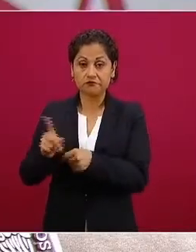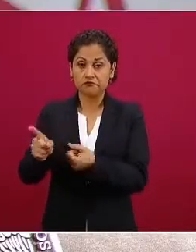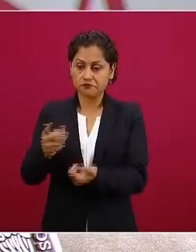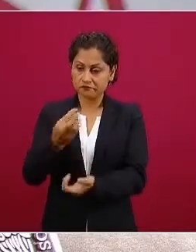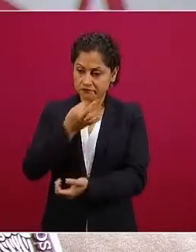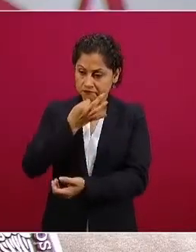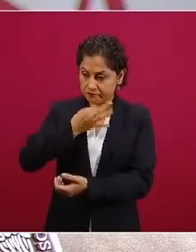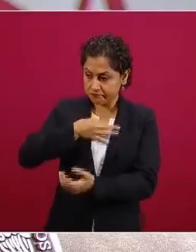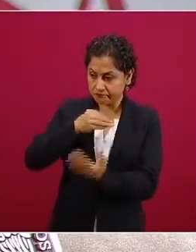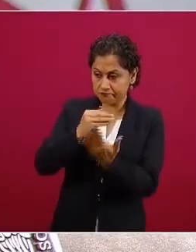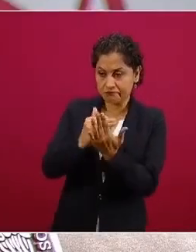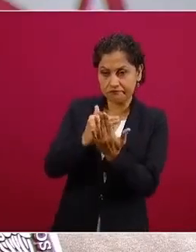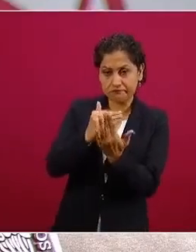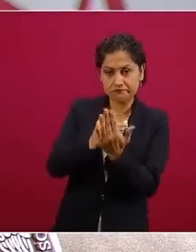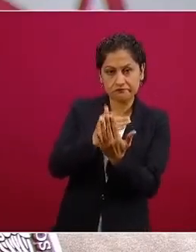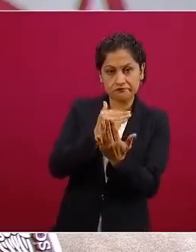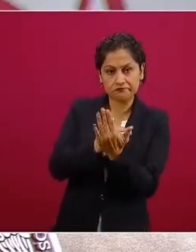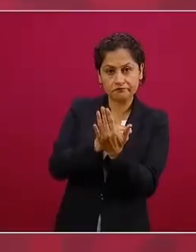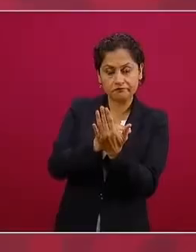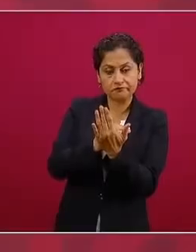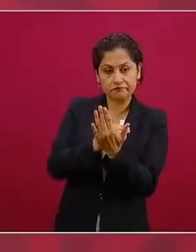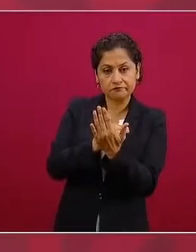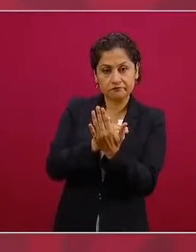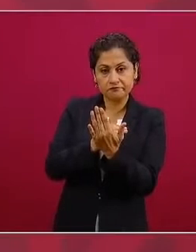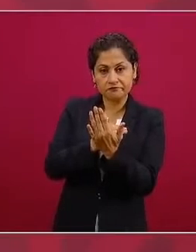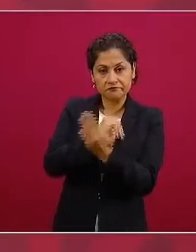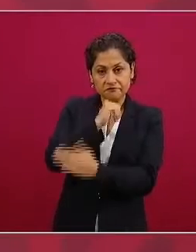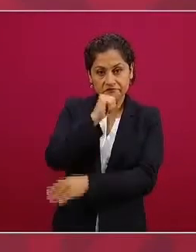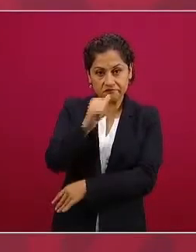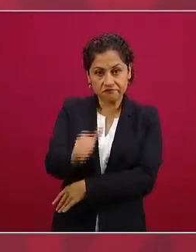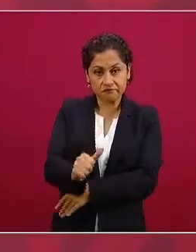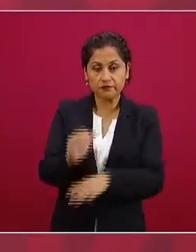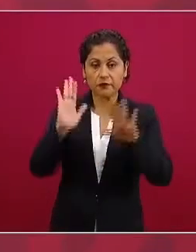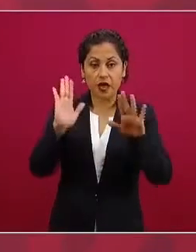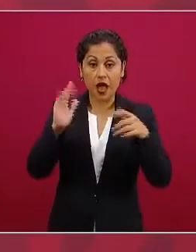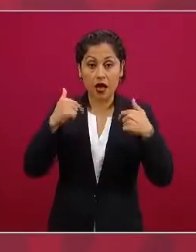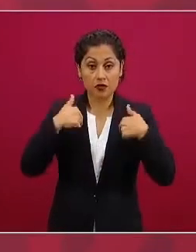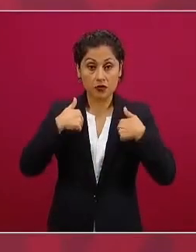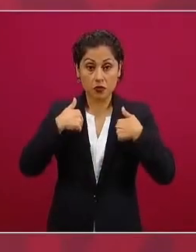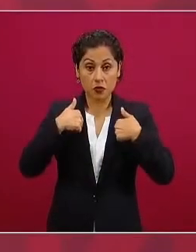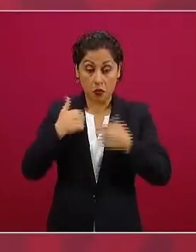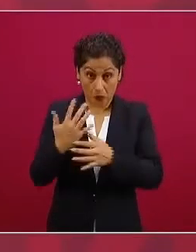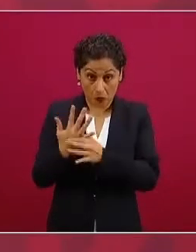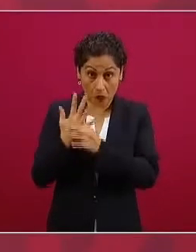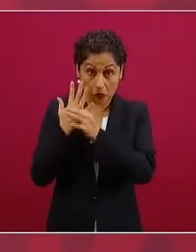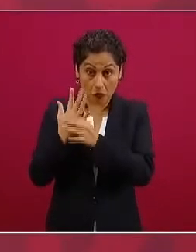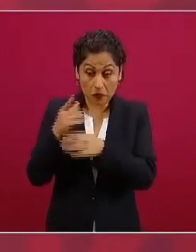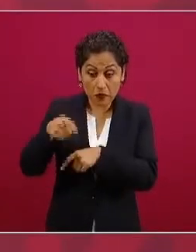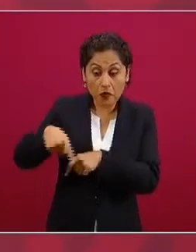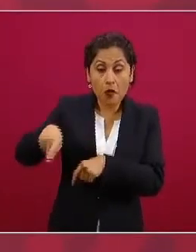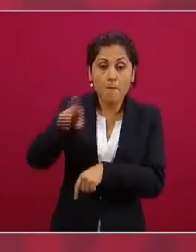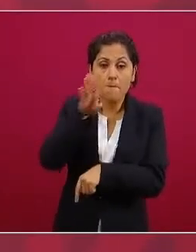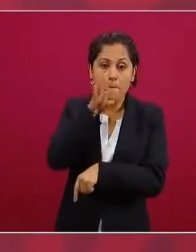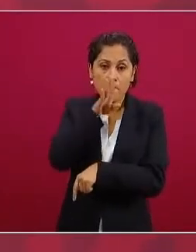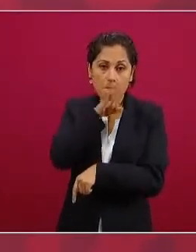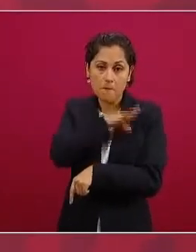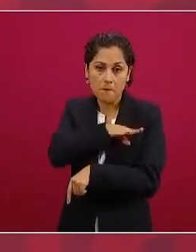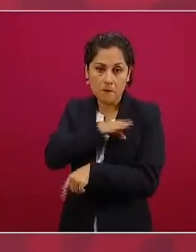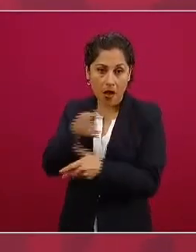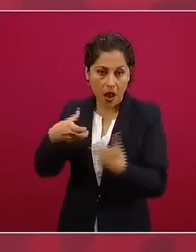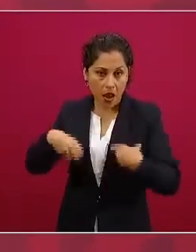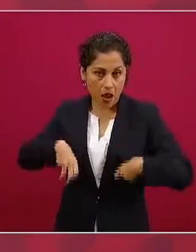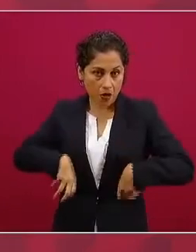no estoy hablando de que había malversación de fondos en todos los casos pero sí